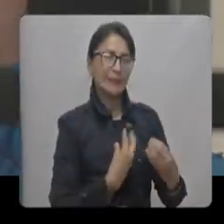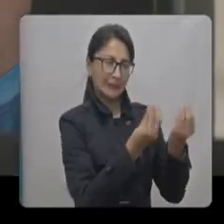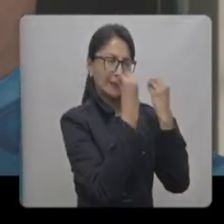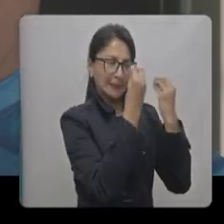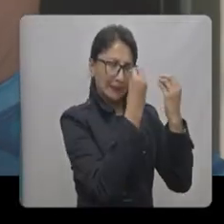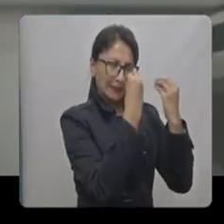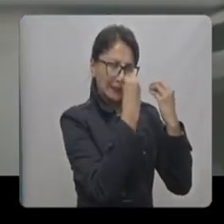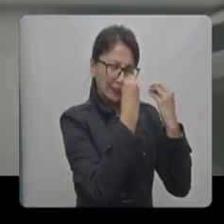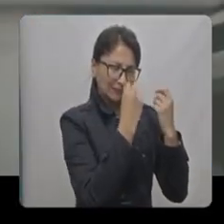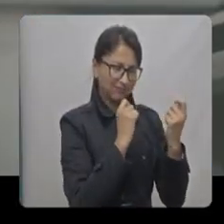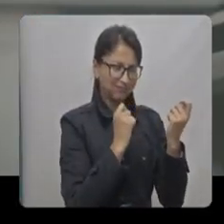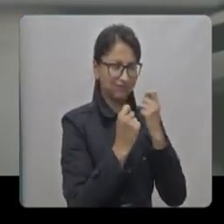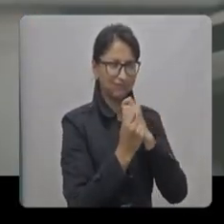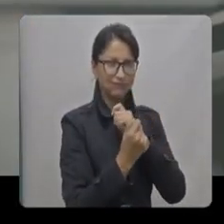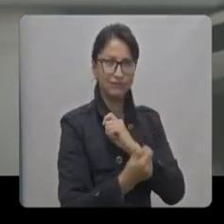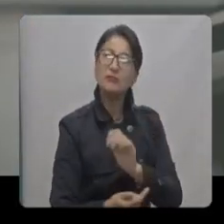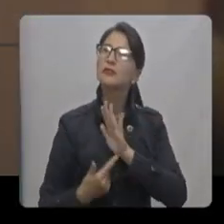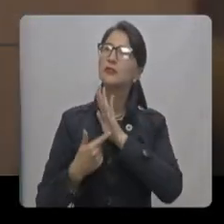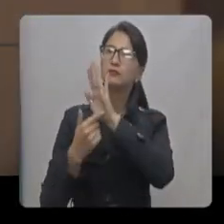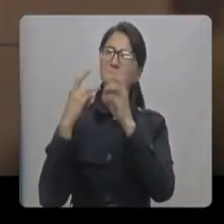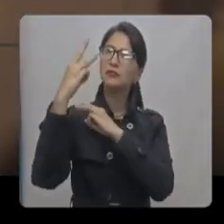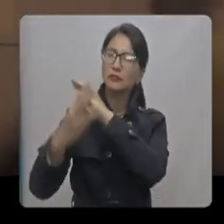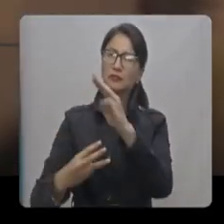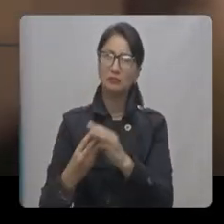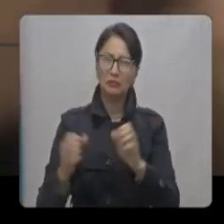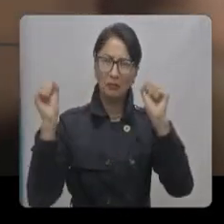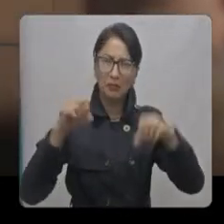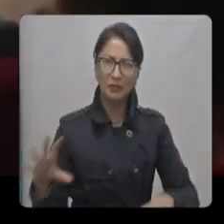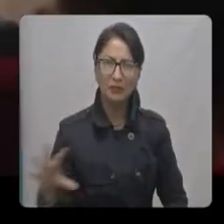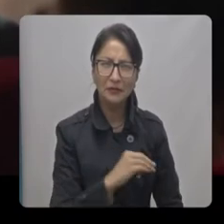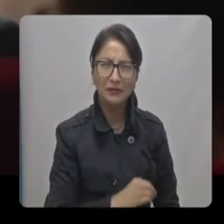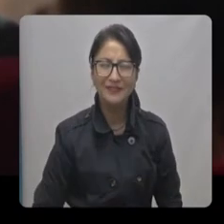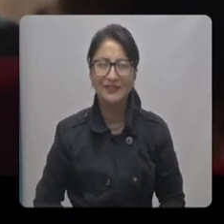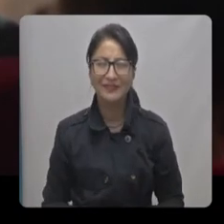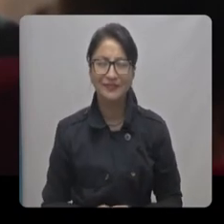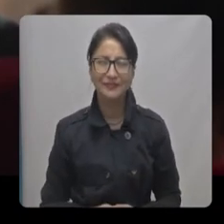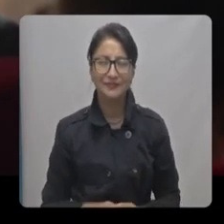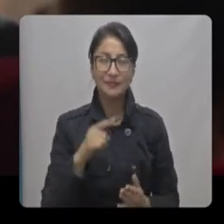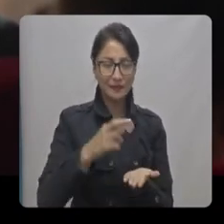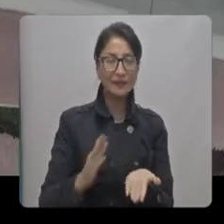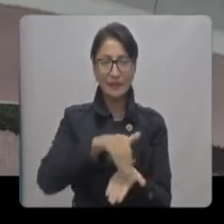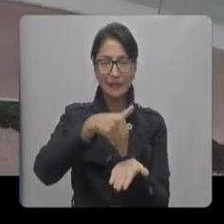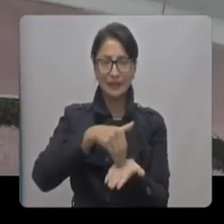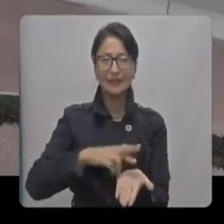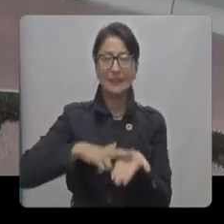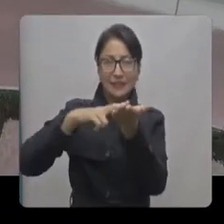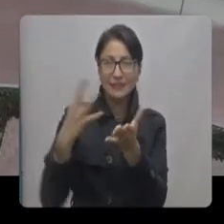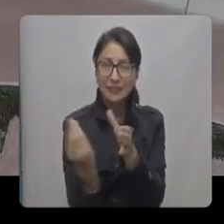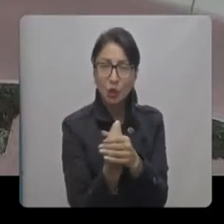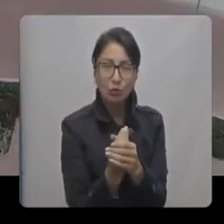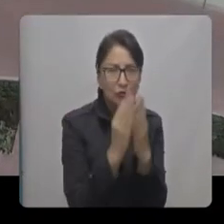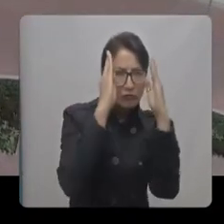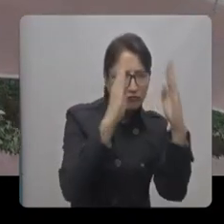Me estoy preparando para compartirle al mundo que aquí todo es posible. Como centro de